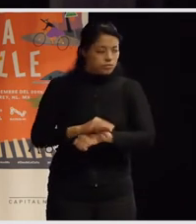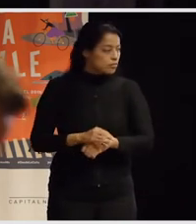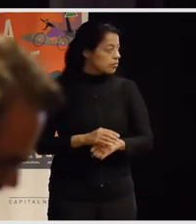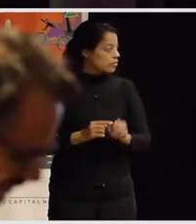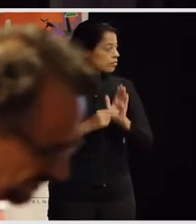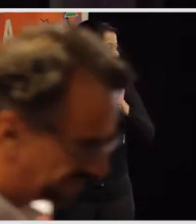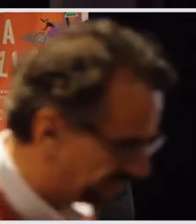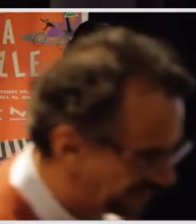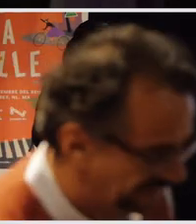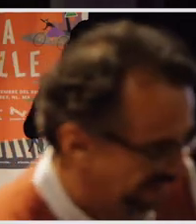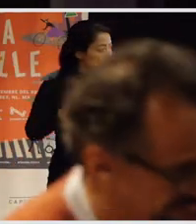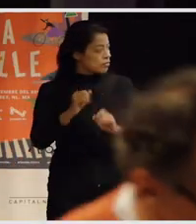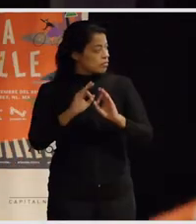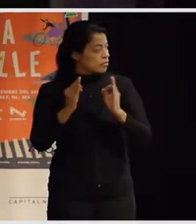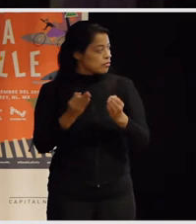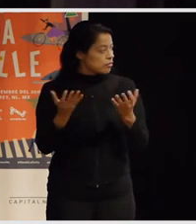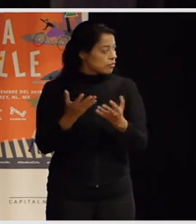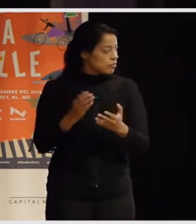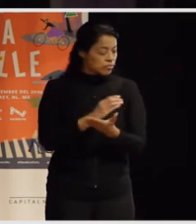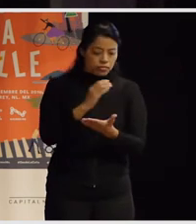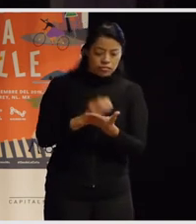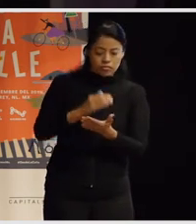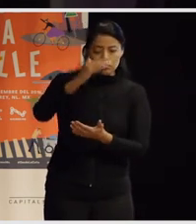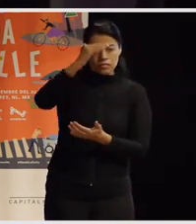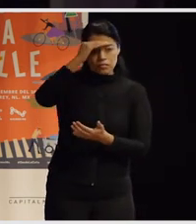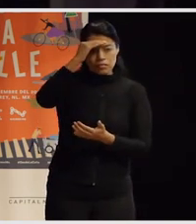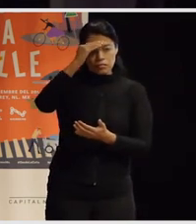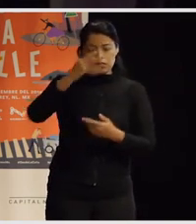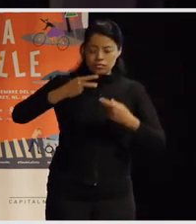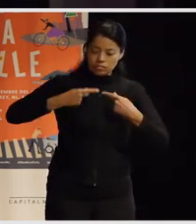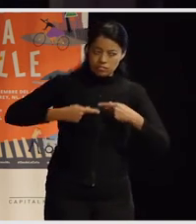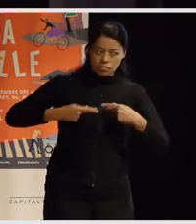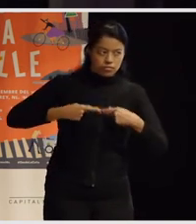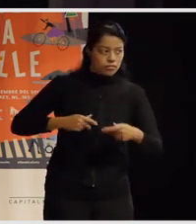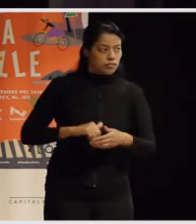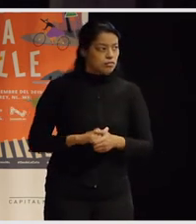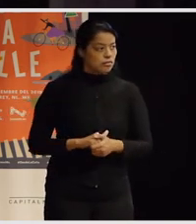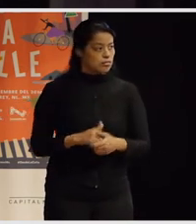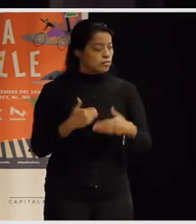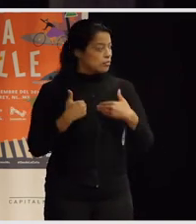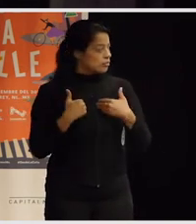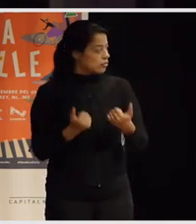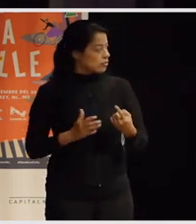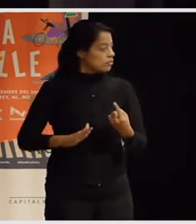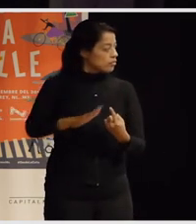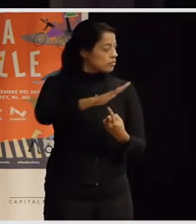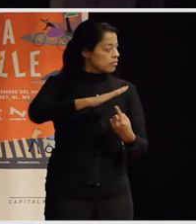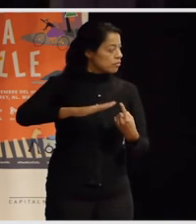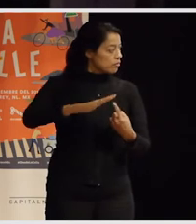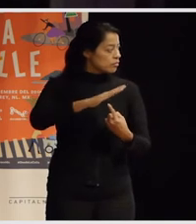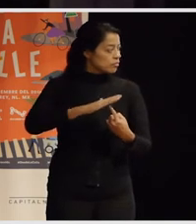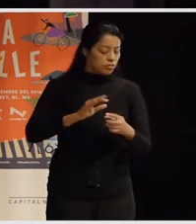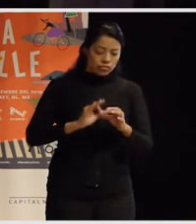toda esta otra posibilidad de hacer ciudad pensaba en los habitantes entendiendo los ecosistemas como